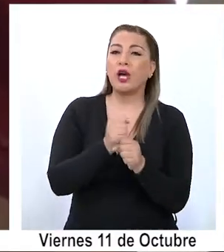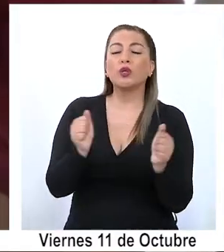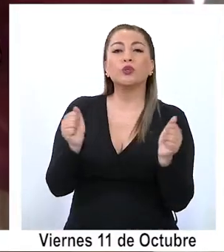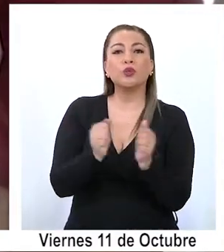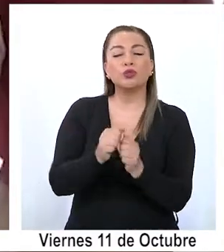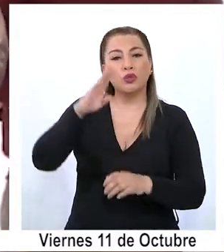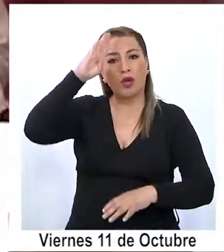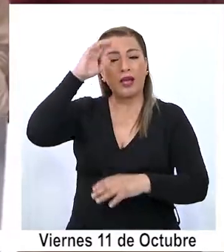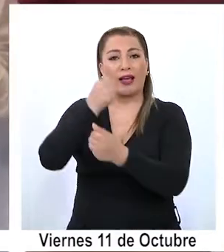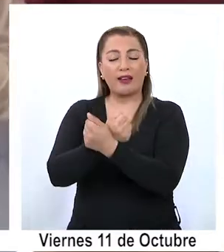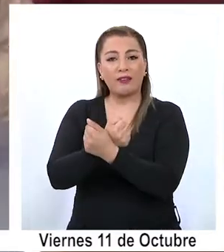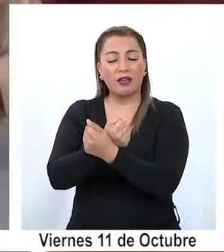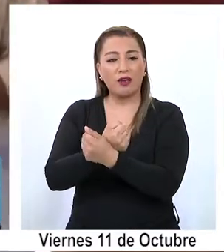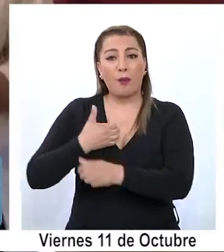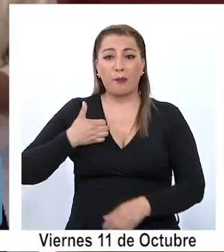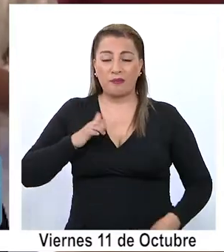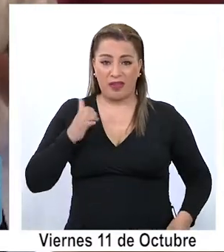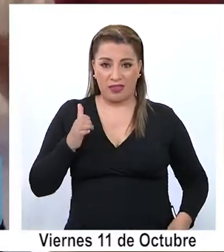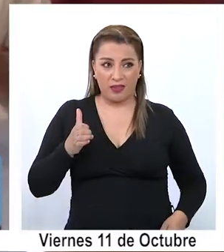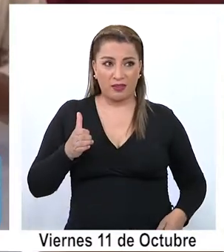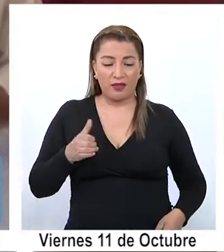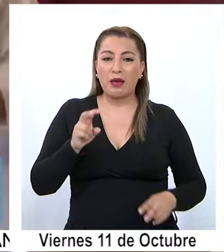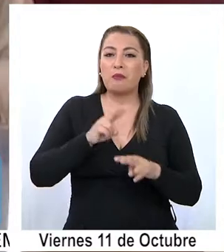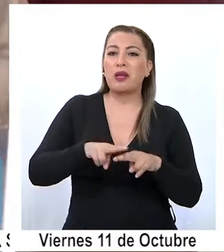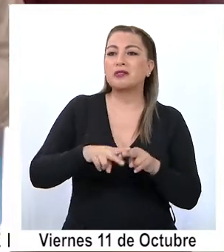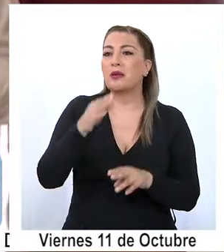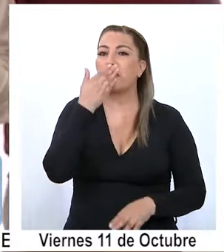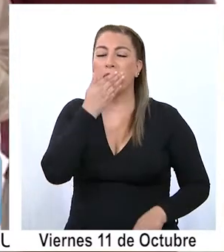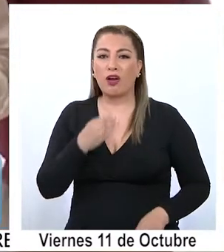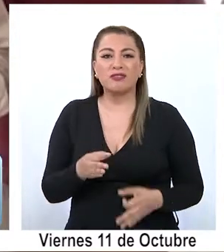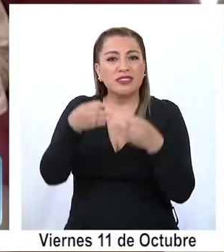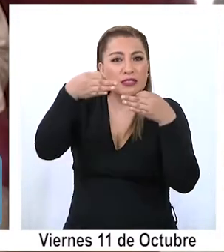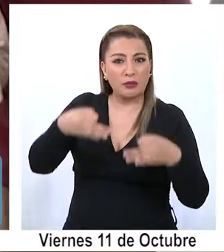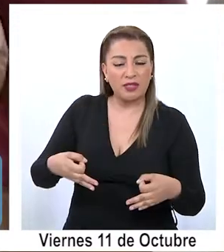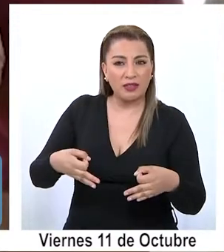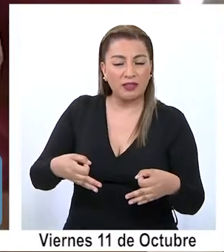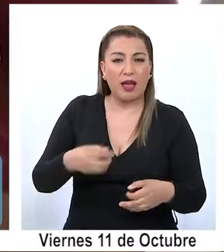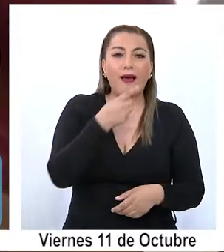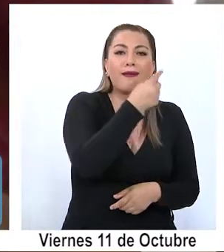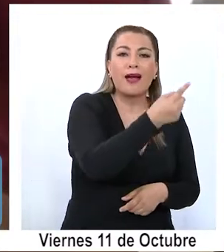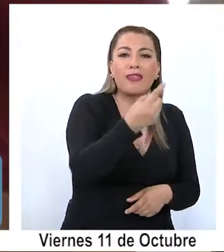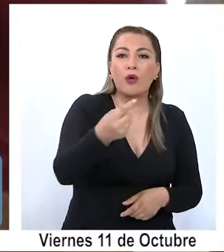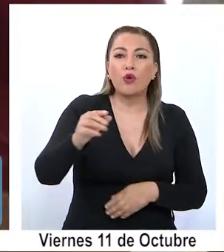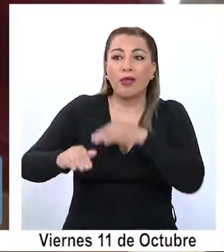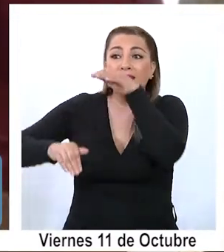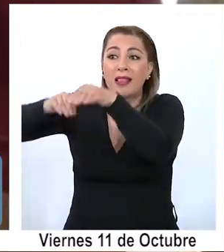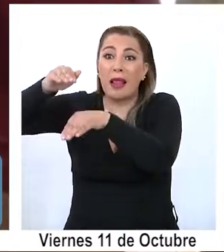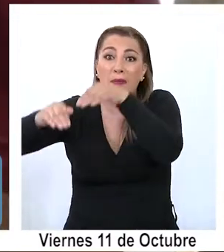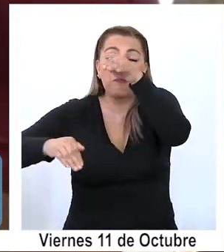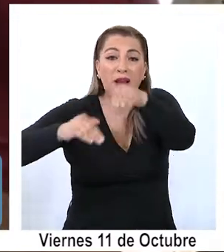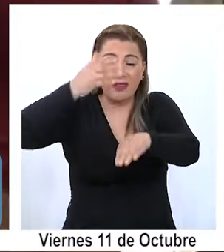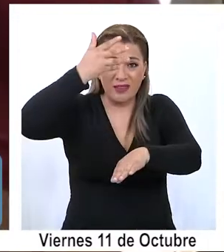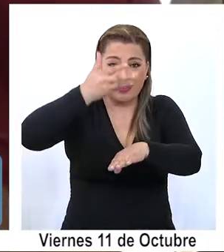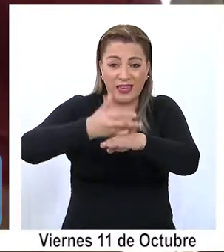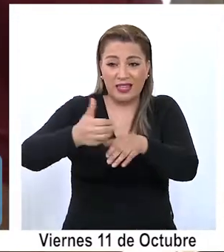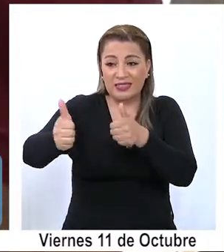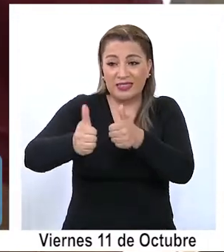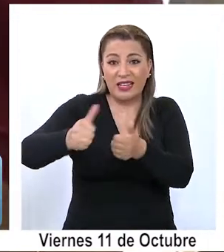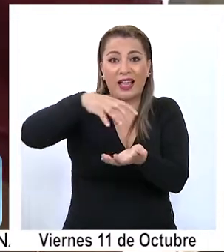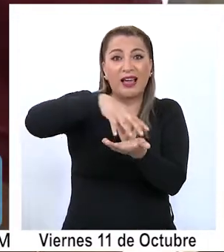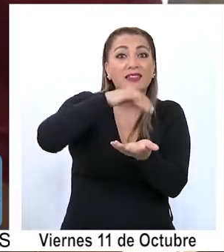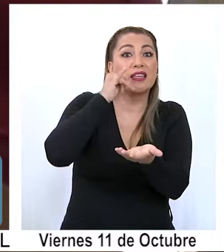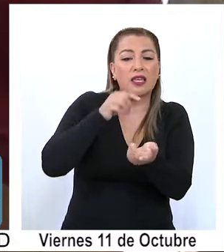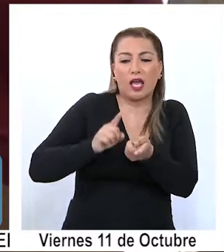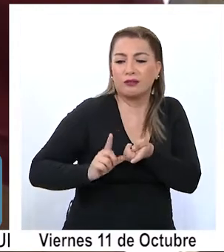conjunto con las policías para poder brindar mejores condiciones de seguridad a cada una de las caletas que componen nuestro borde costero.